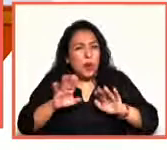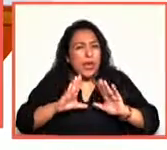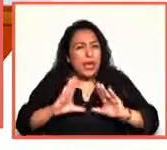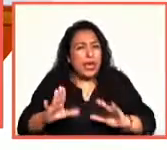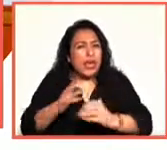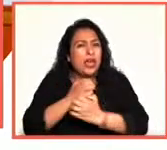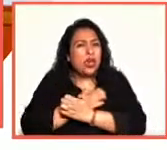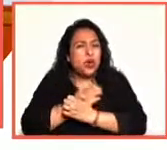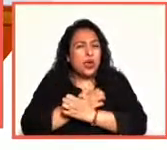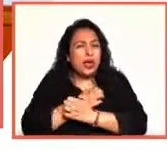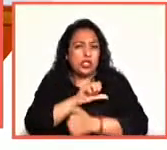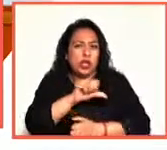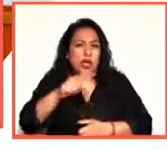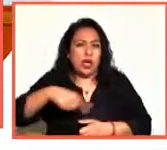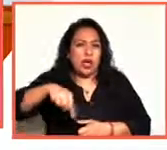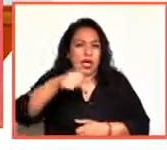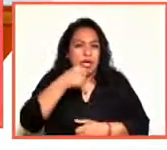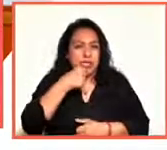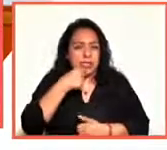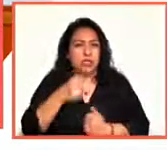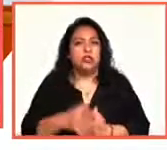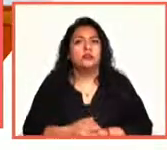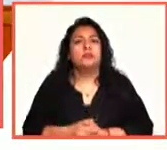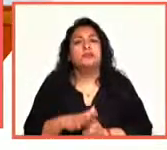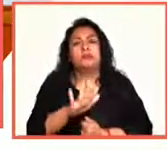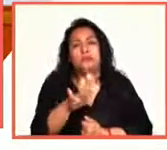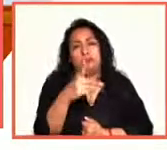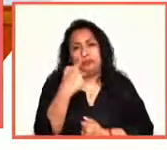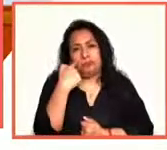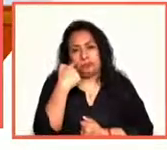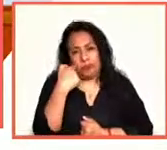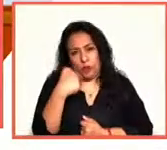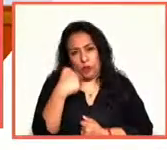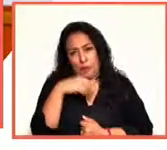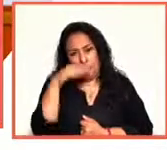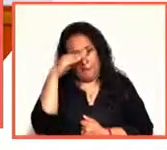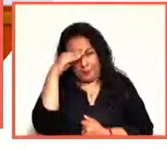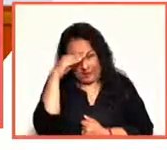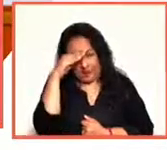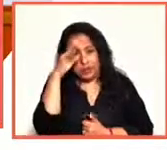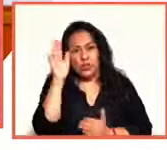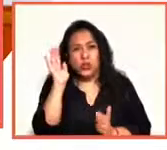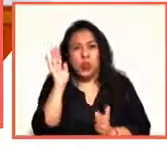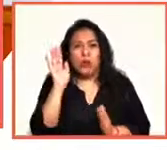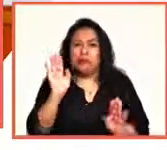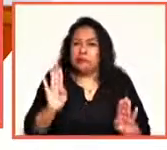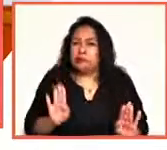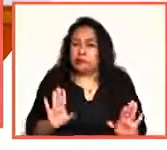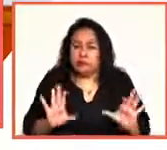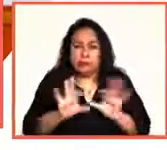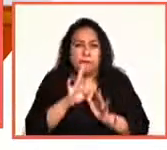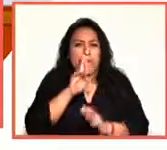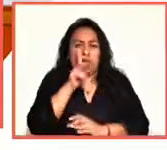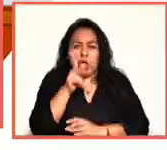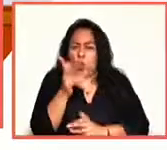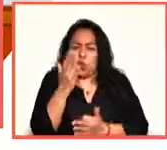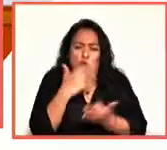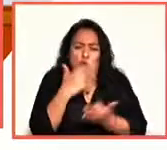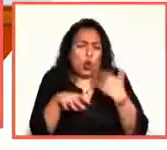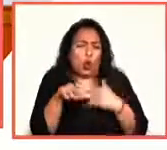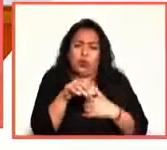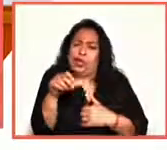recibimos? Mira, yo creo que lo que nos conviene a todos, a los niños, desde luego,